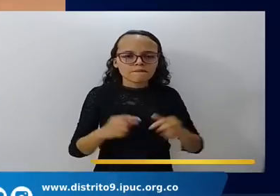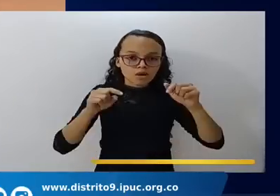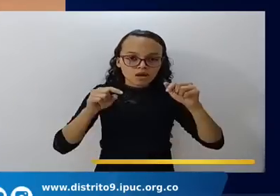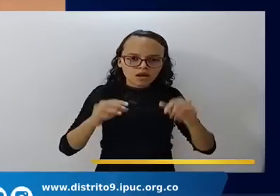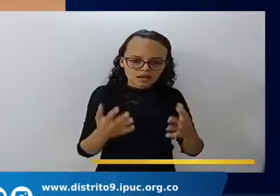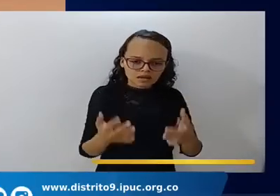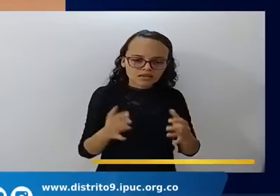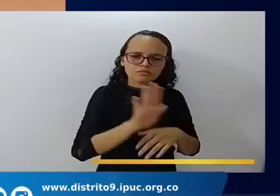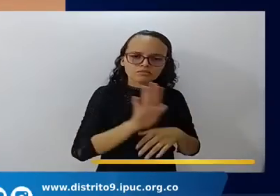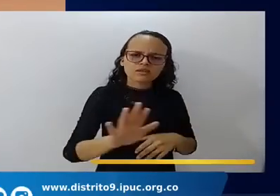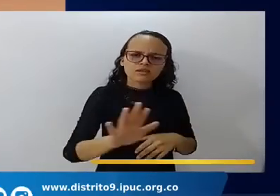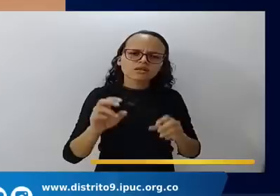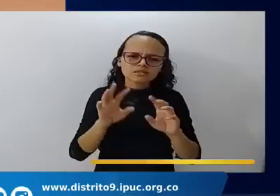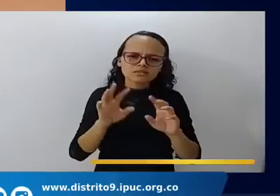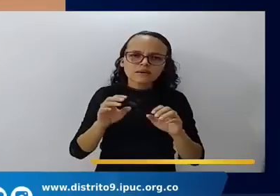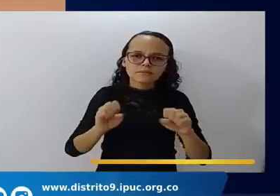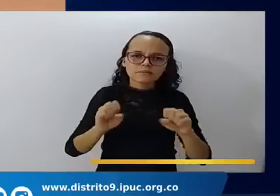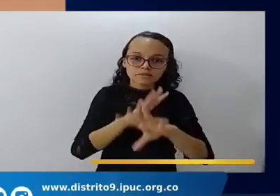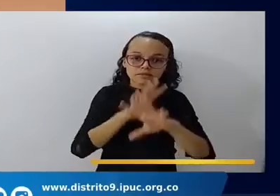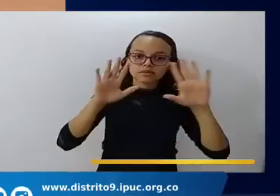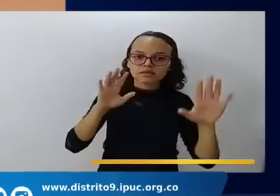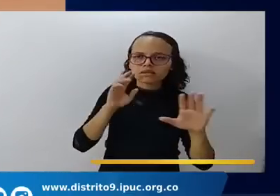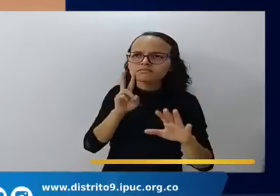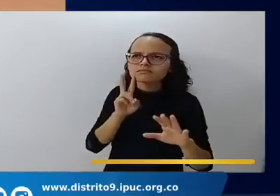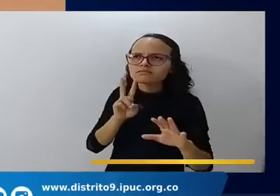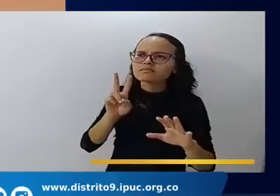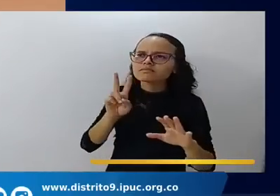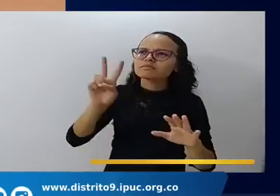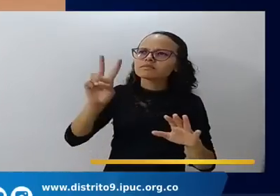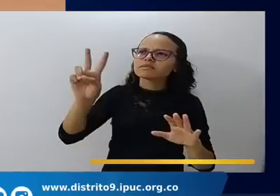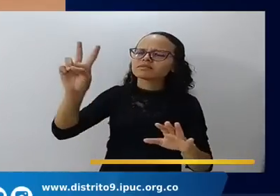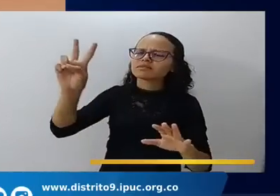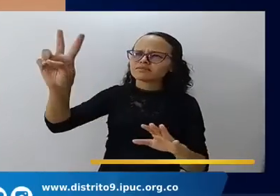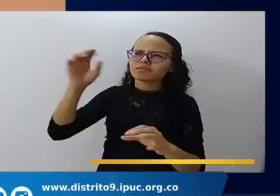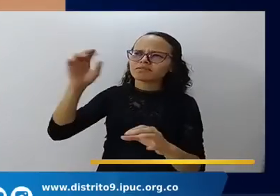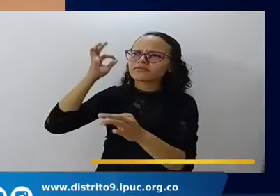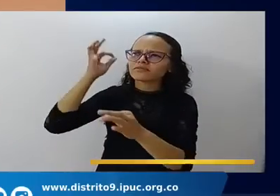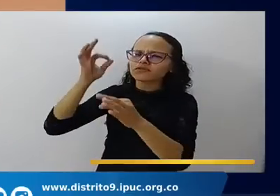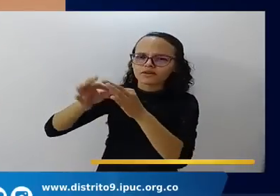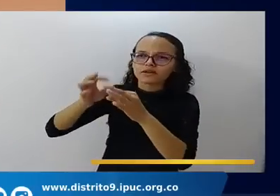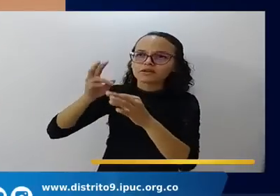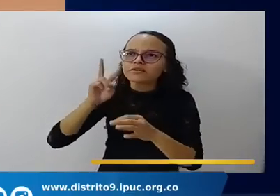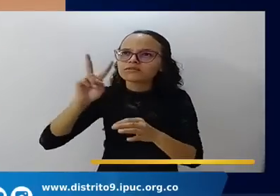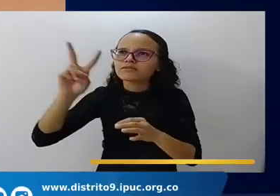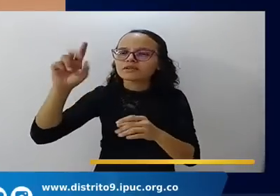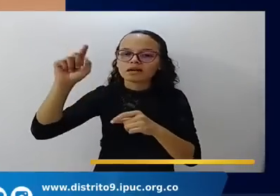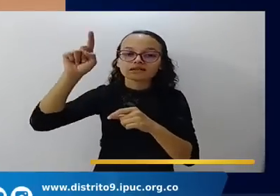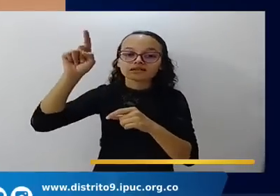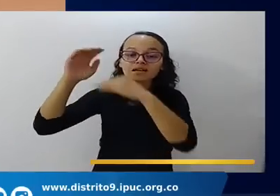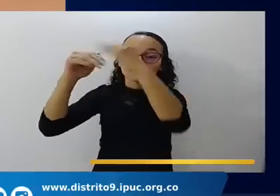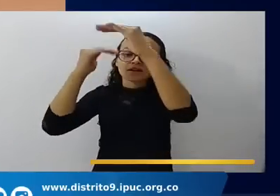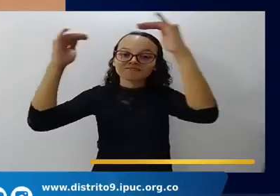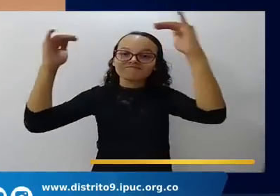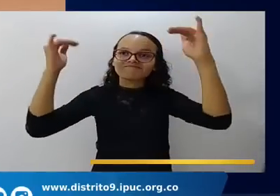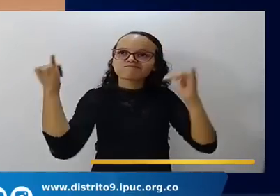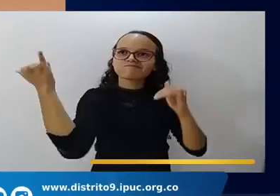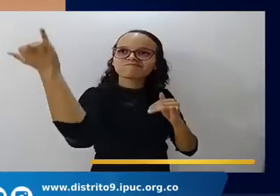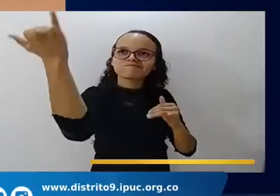asomarse a través de la fe y ver que hay una patria celestial que nos espera?